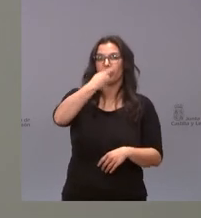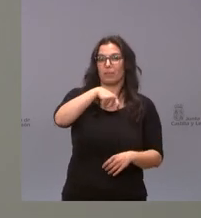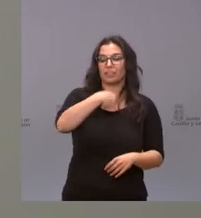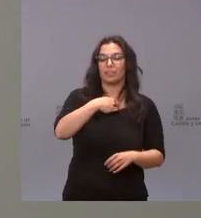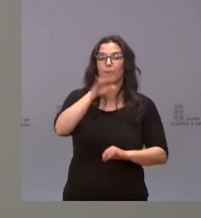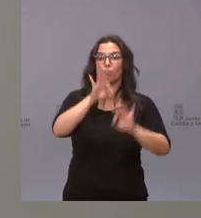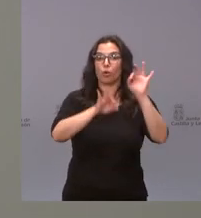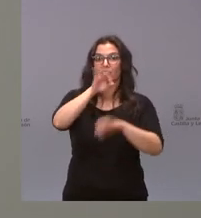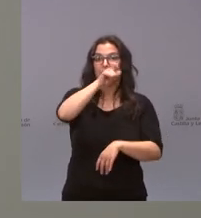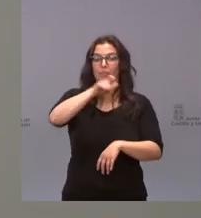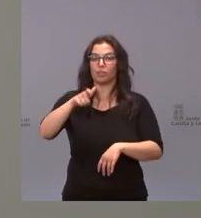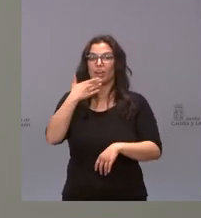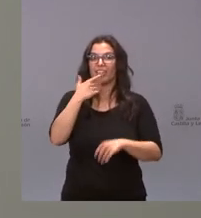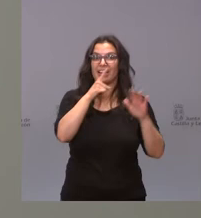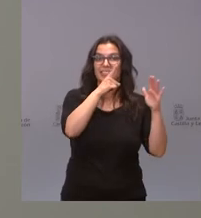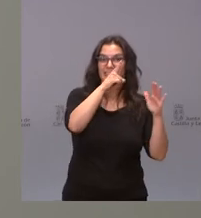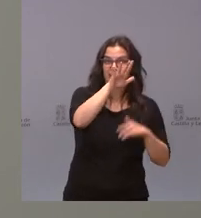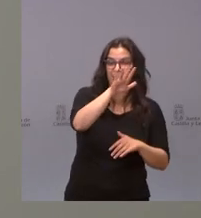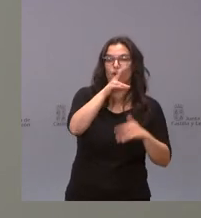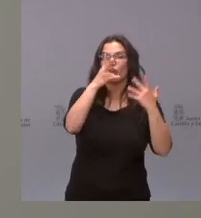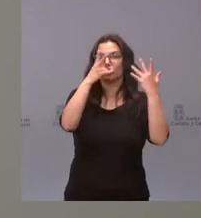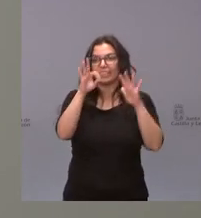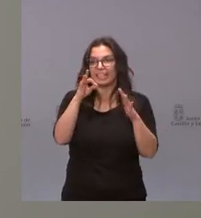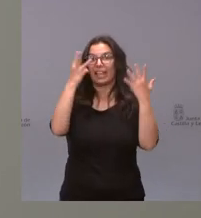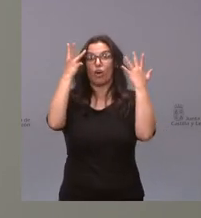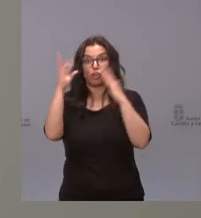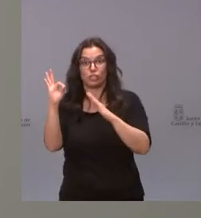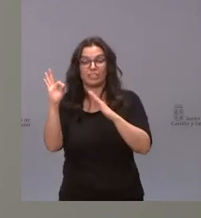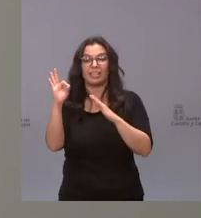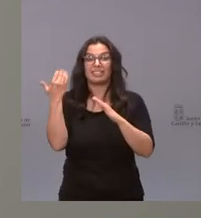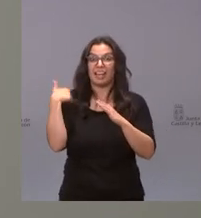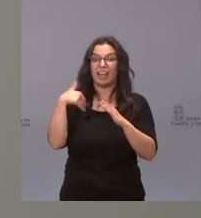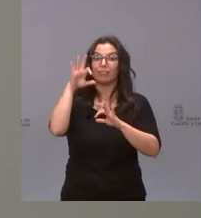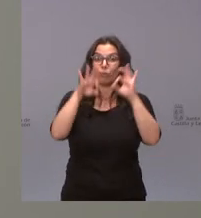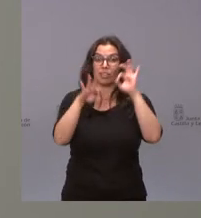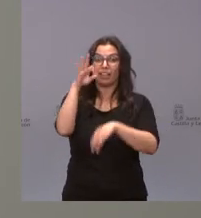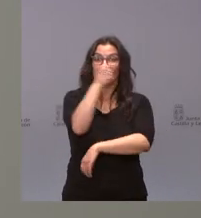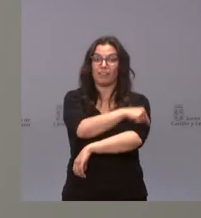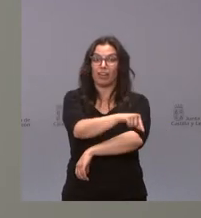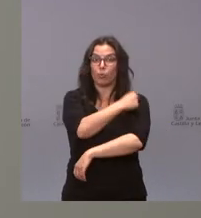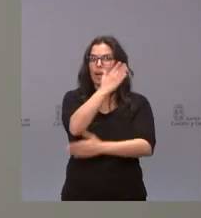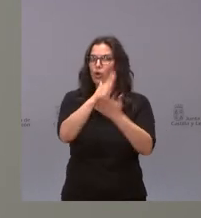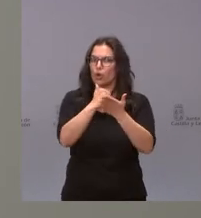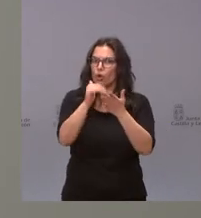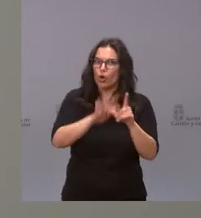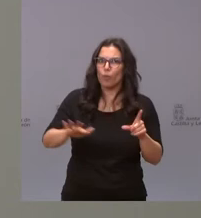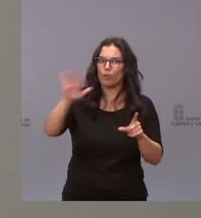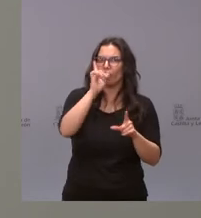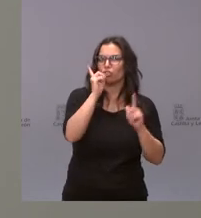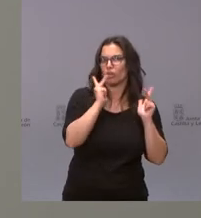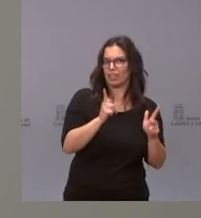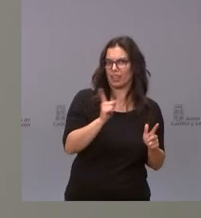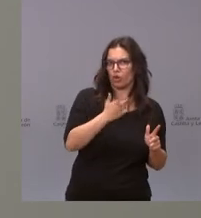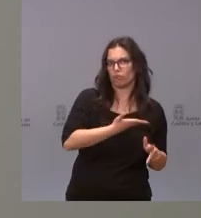personas mayores de 65 de 70 de 80 años que hay vacunado a nivel de toda la comunidad no solamente de las